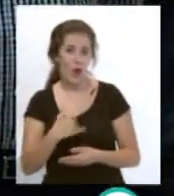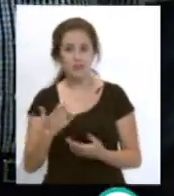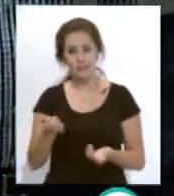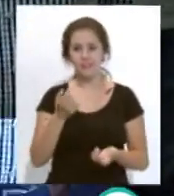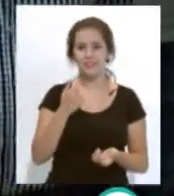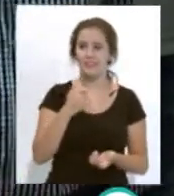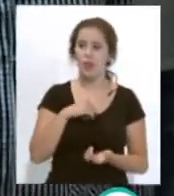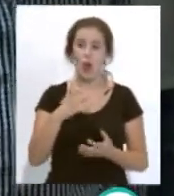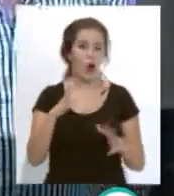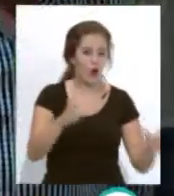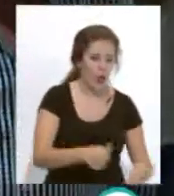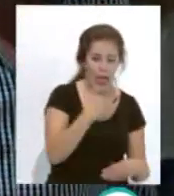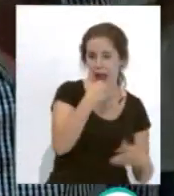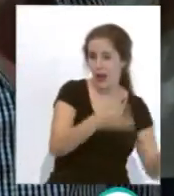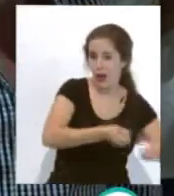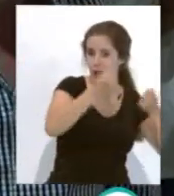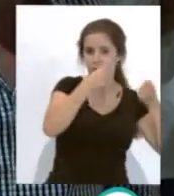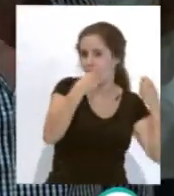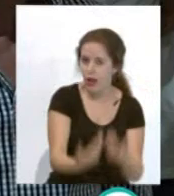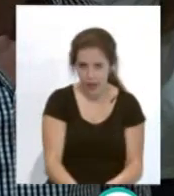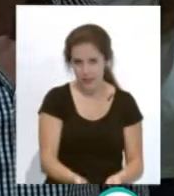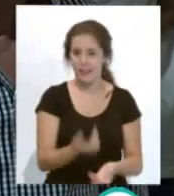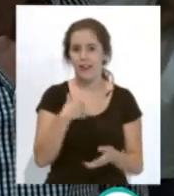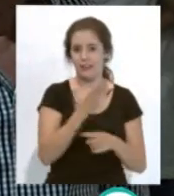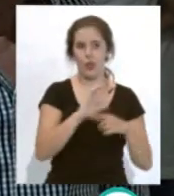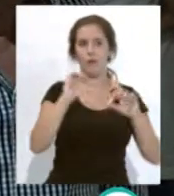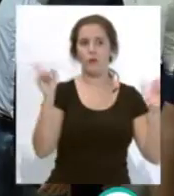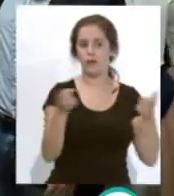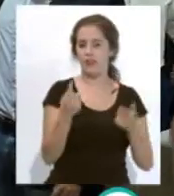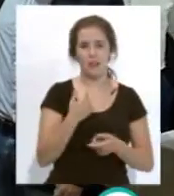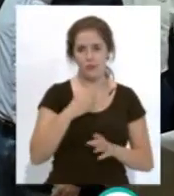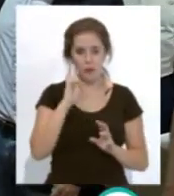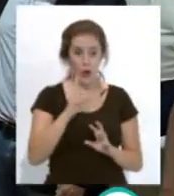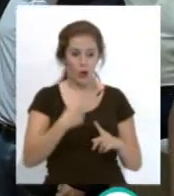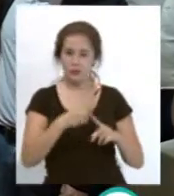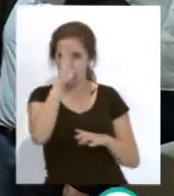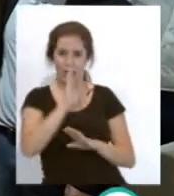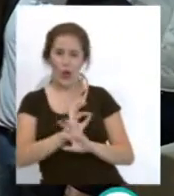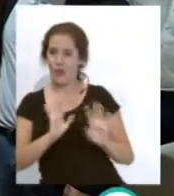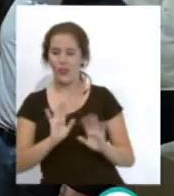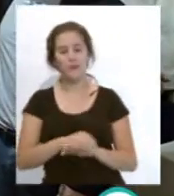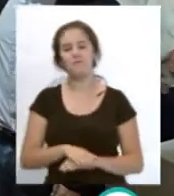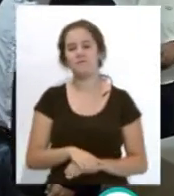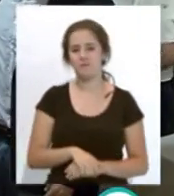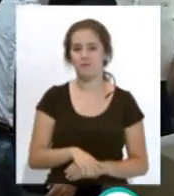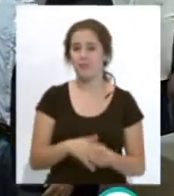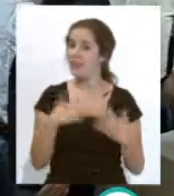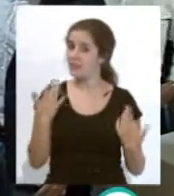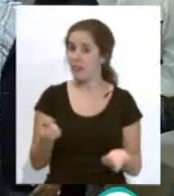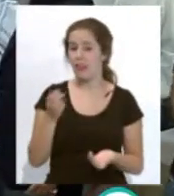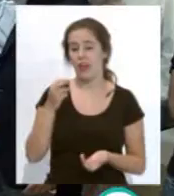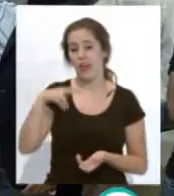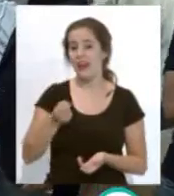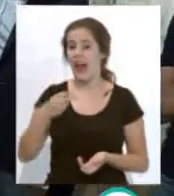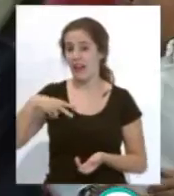vaya a caer. Yo soy el típico que coge el trofeo y se le cae delante de todo el mundo. Así que yo cuando veo esas cosas me escondo. Trofeo de Nando,